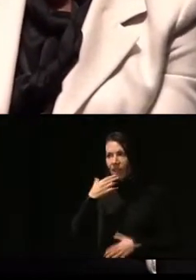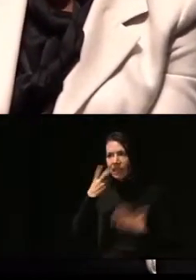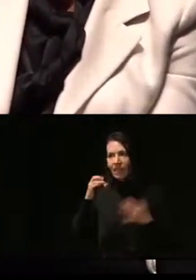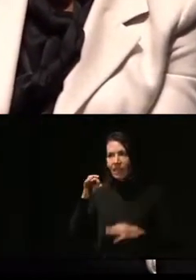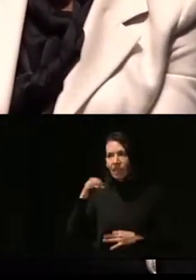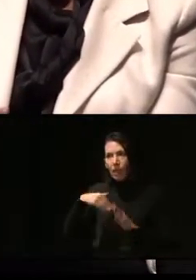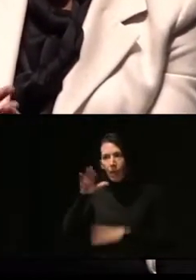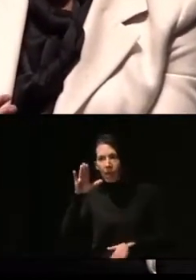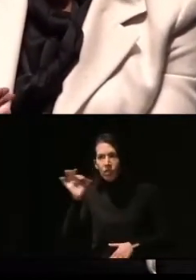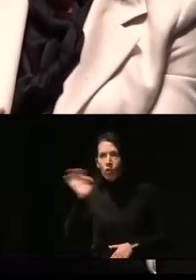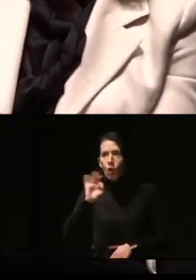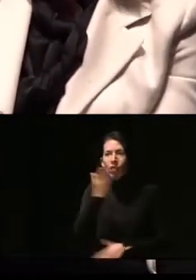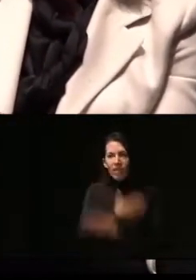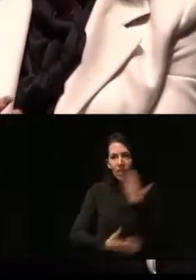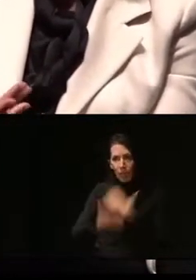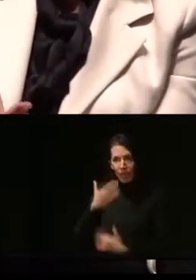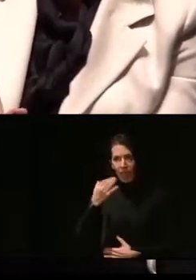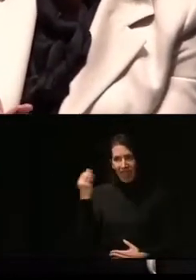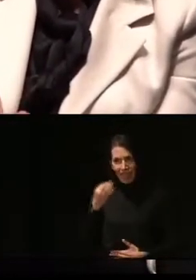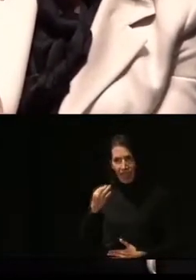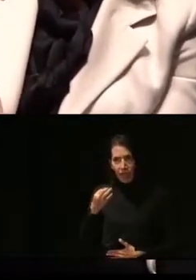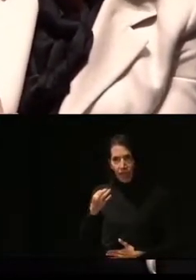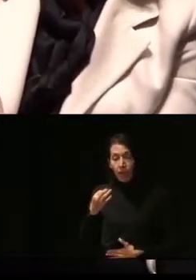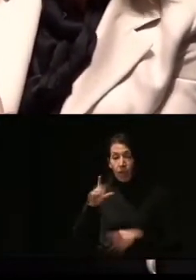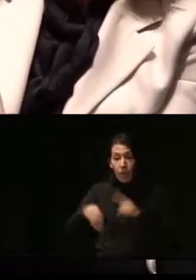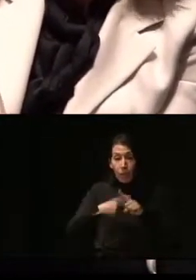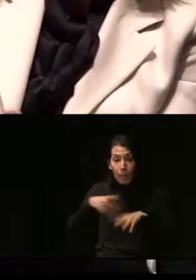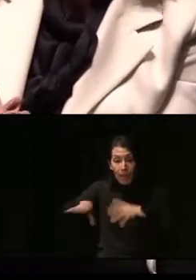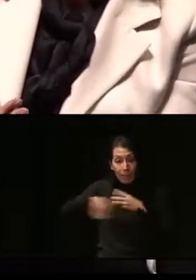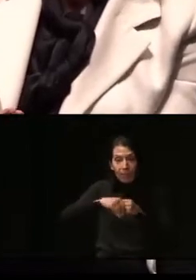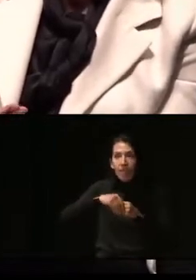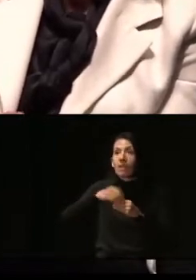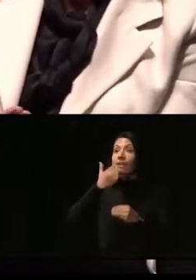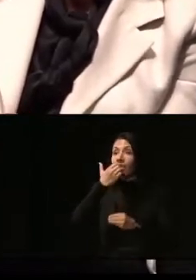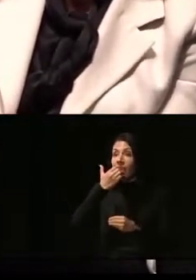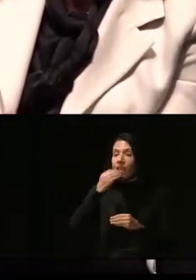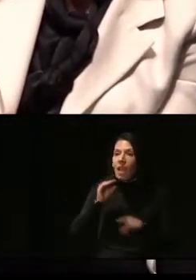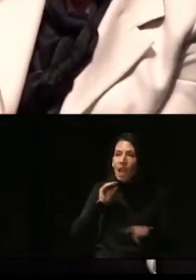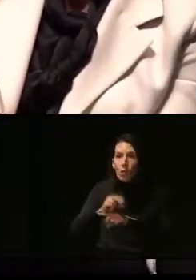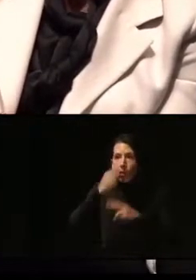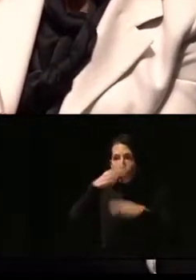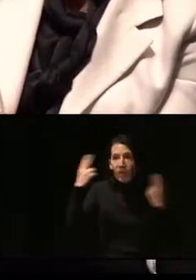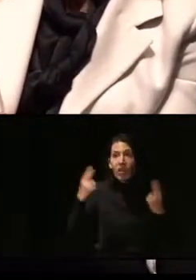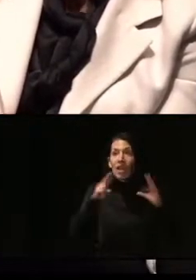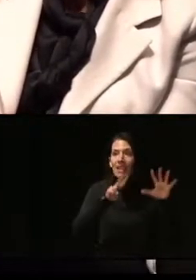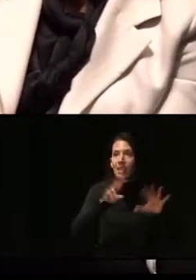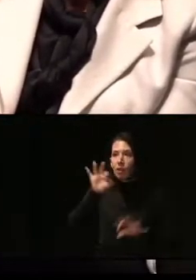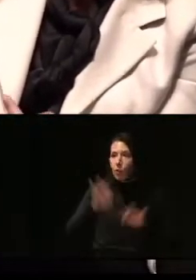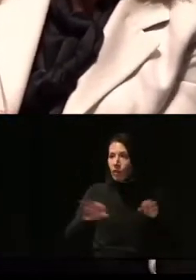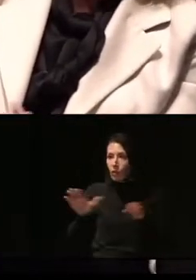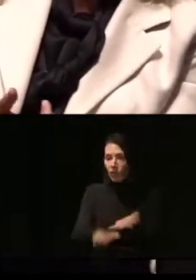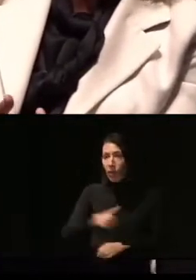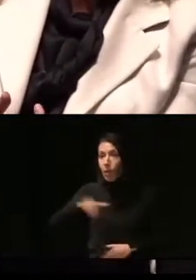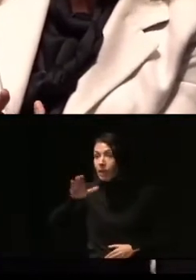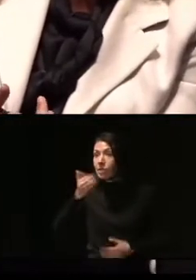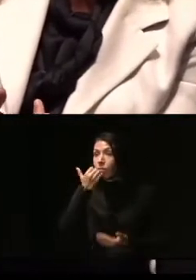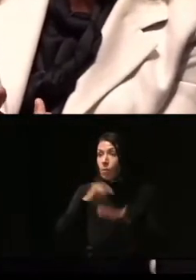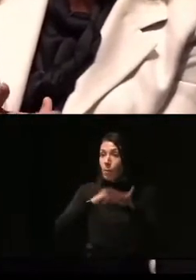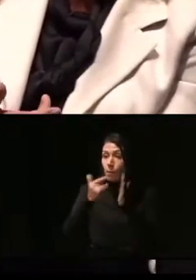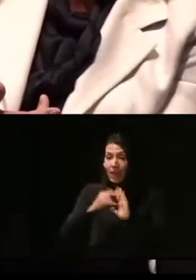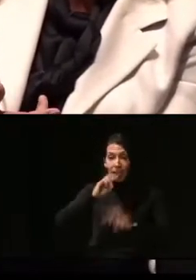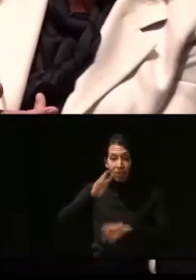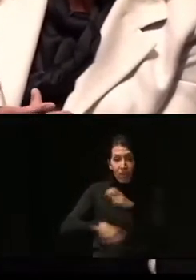con discapacidad. Se completó con el requisito de si existen ayudas públicas que alcancen el 75% y los planes de